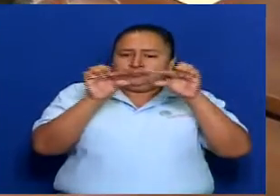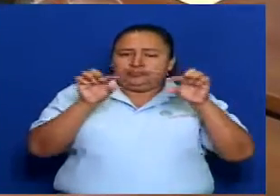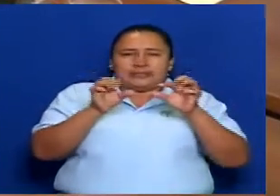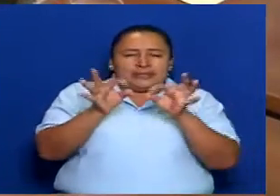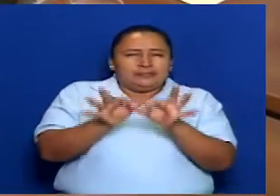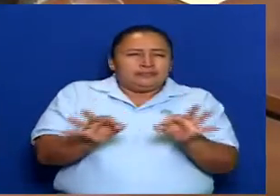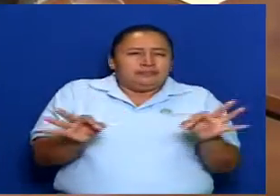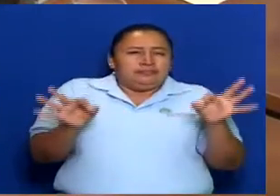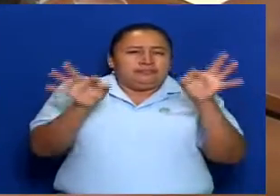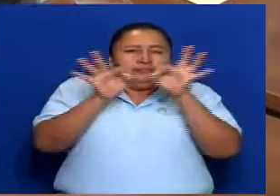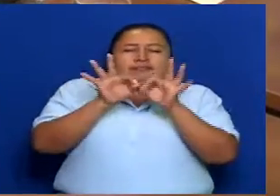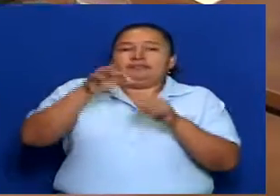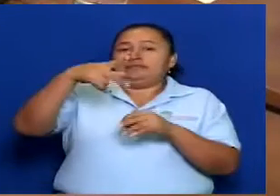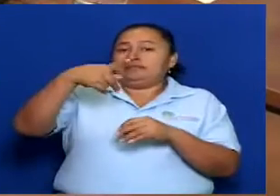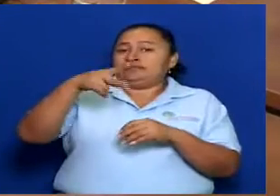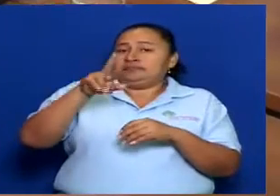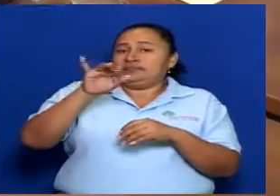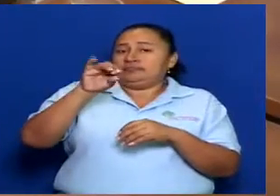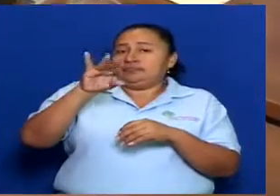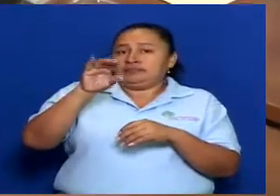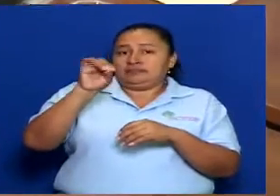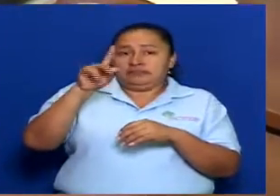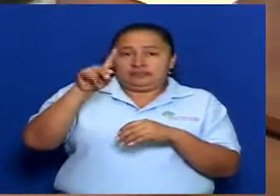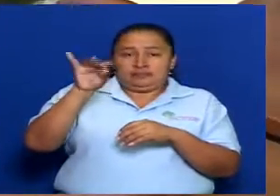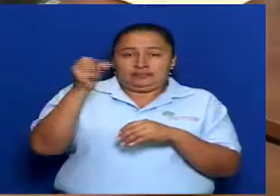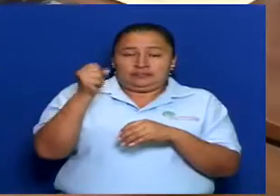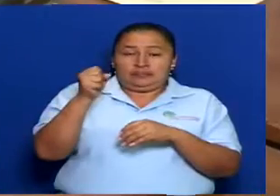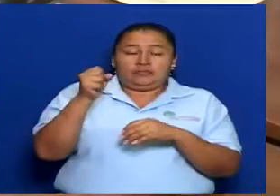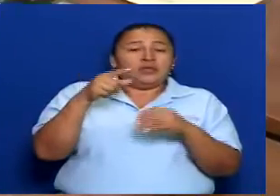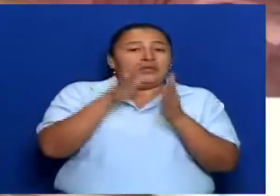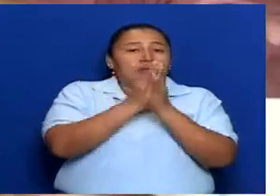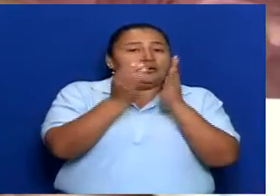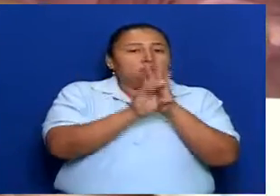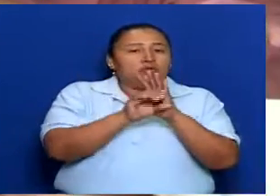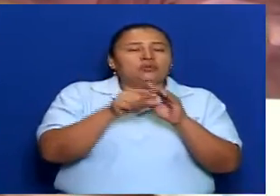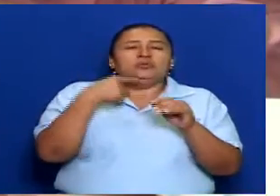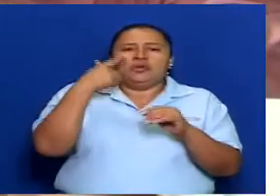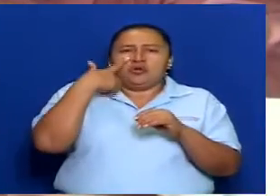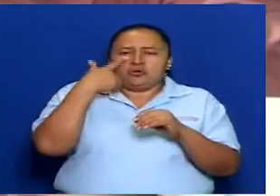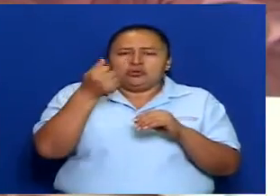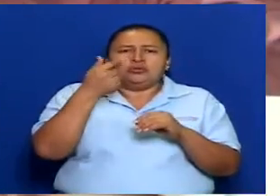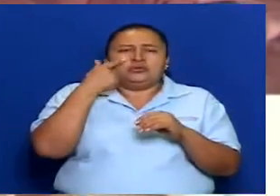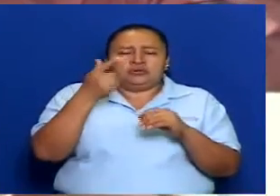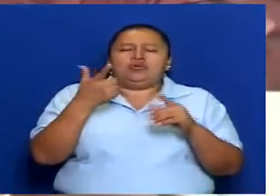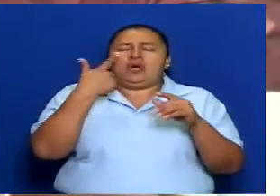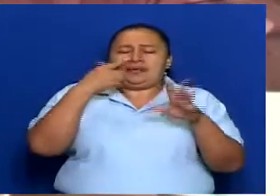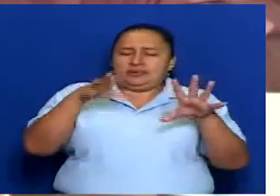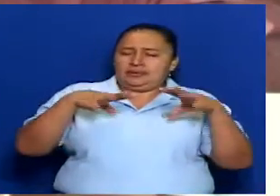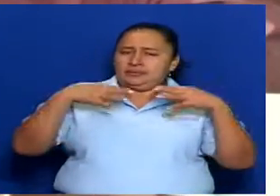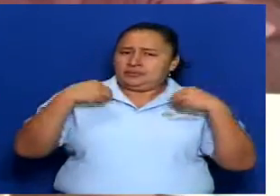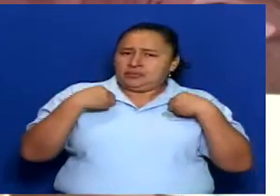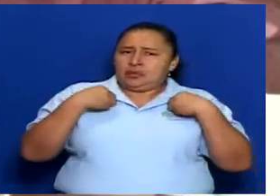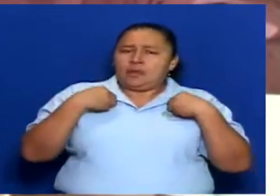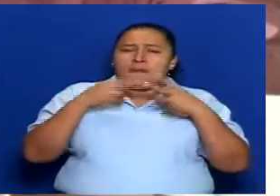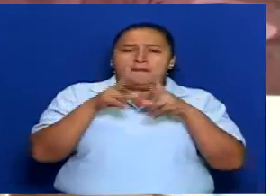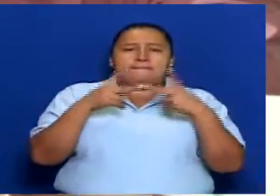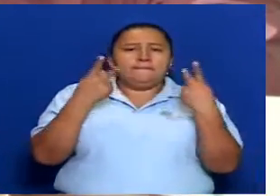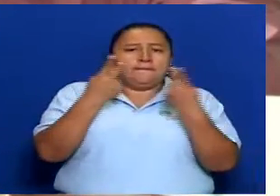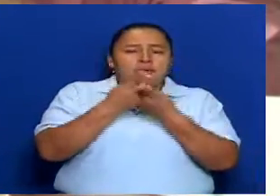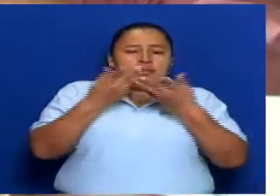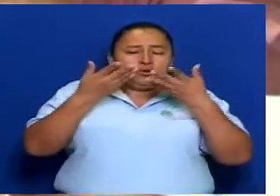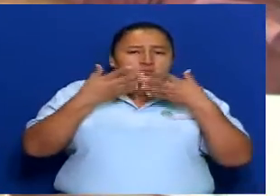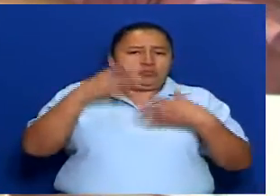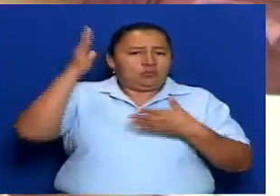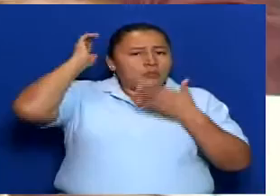principios fundamentales de la constitución, el reconocimiento de los pueblos originarios, afrodescendientes, de sus